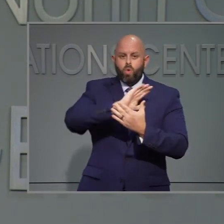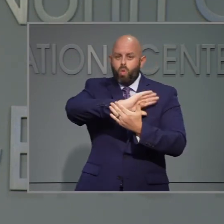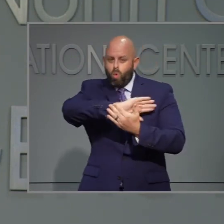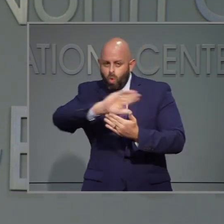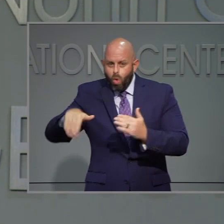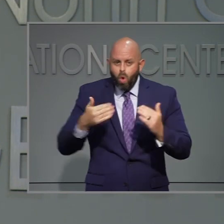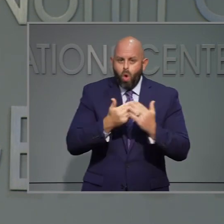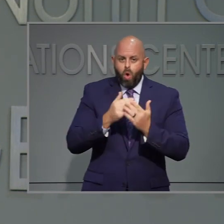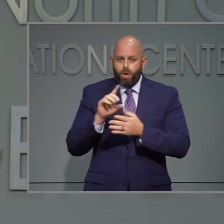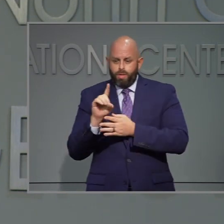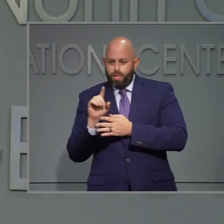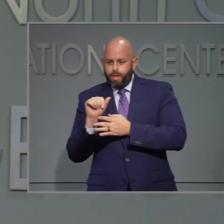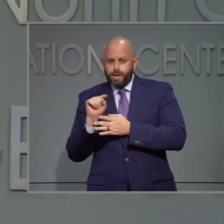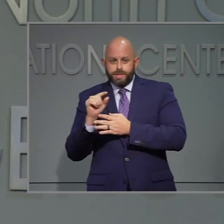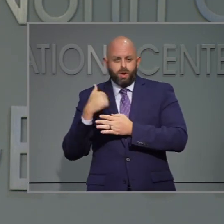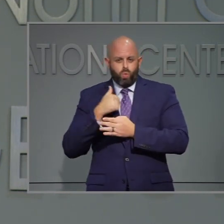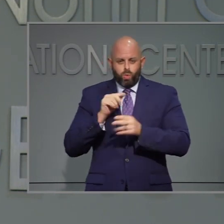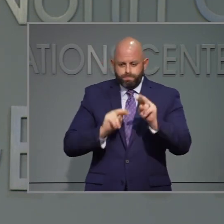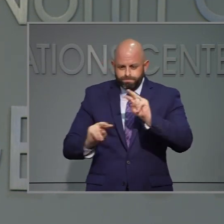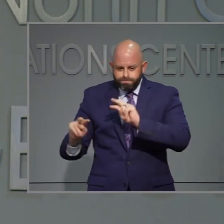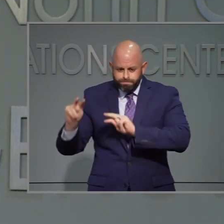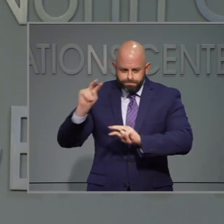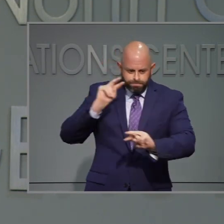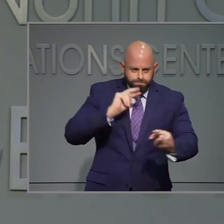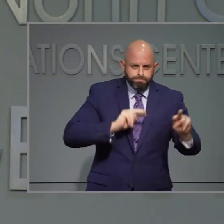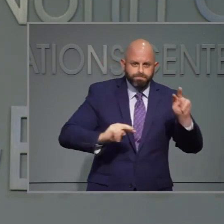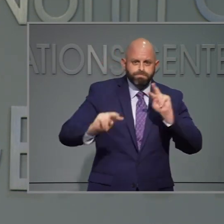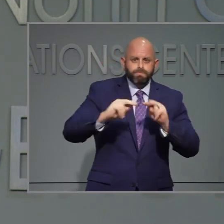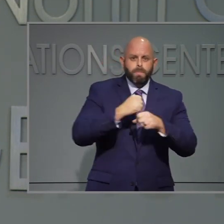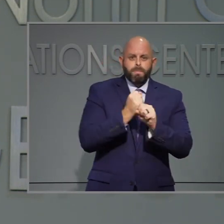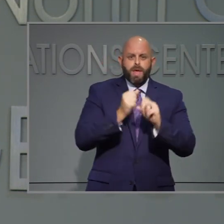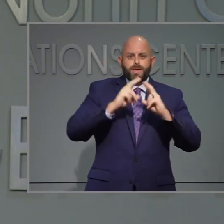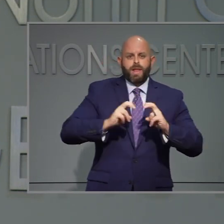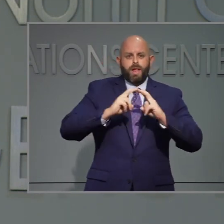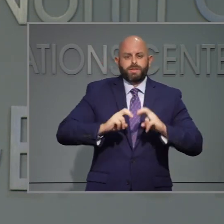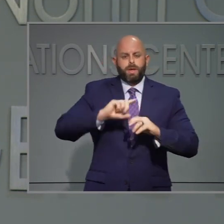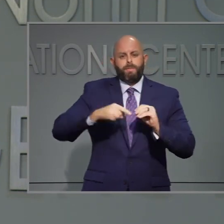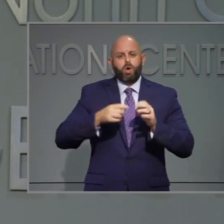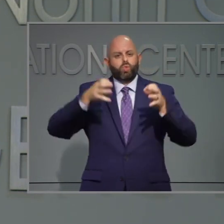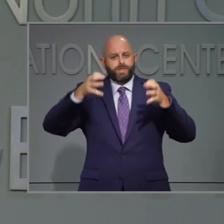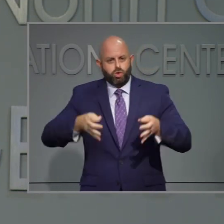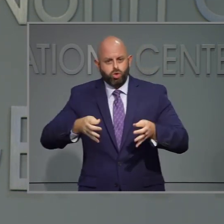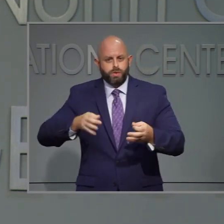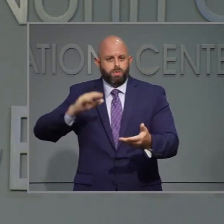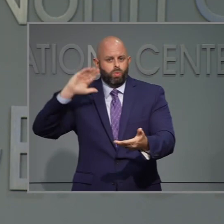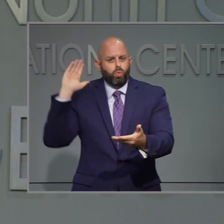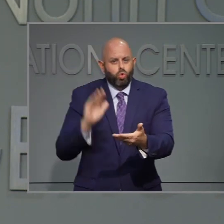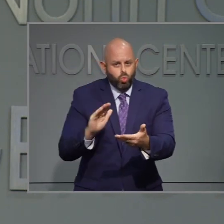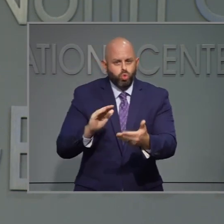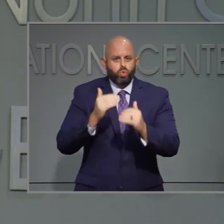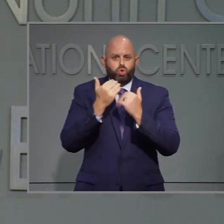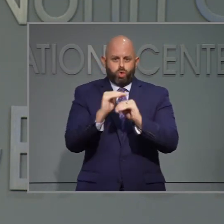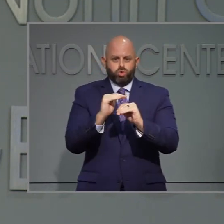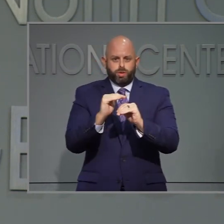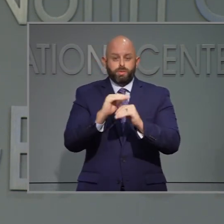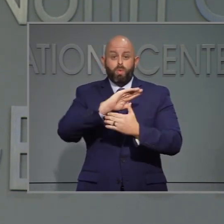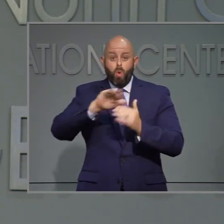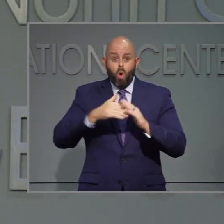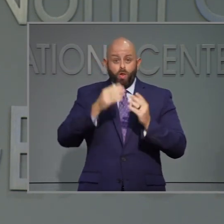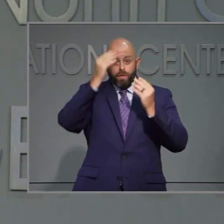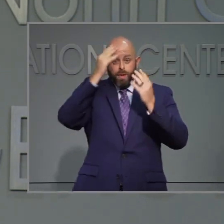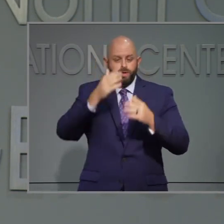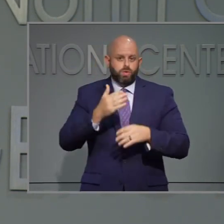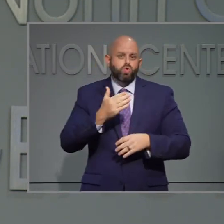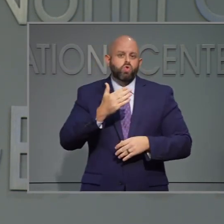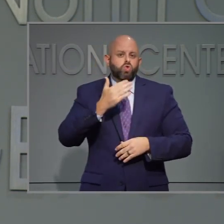Todos los datos que estamos utilizando para hacer análisis. Acerca de nuestras decisiones de relajar restricciones.